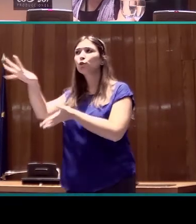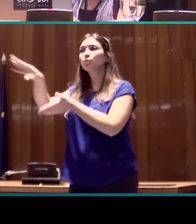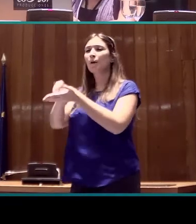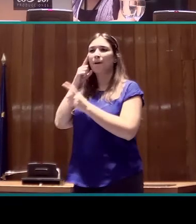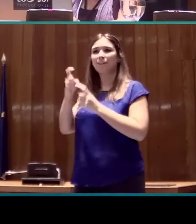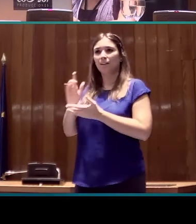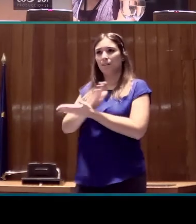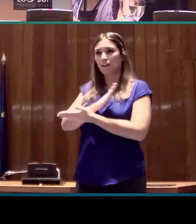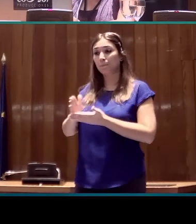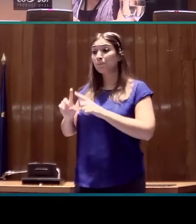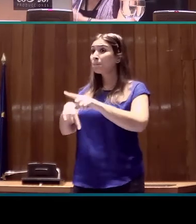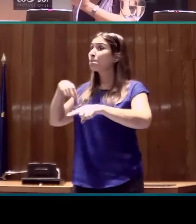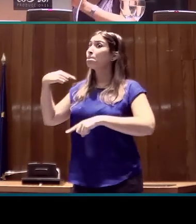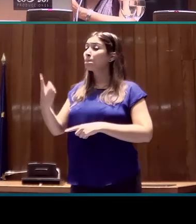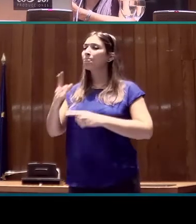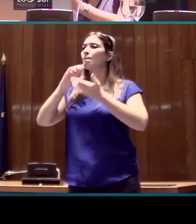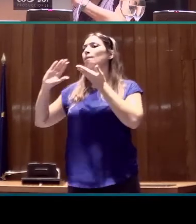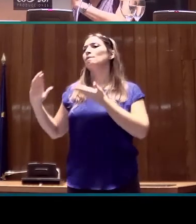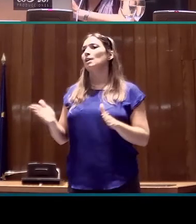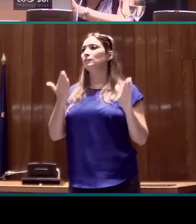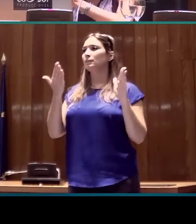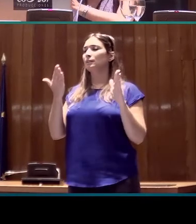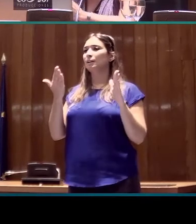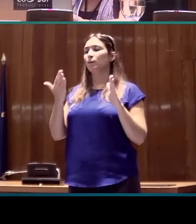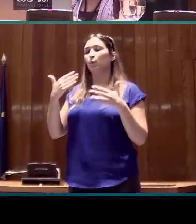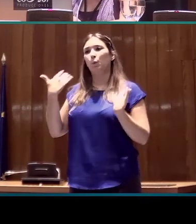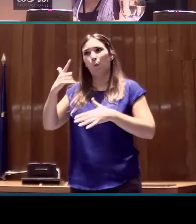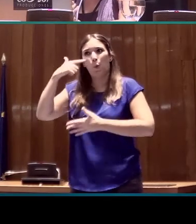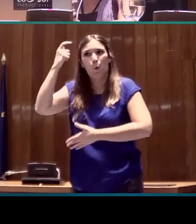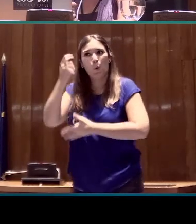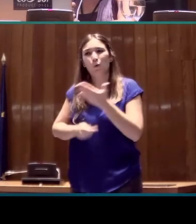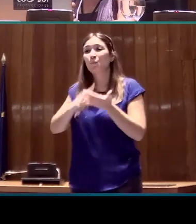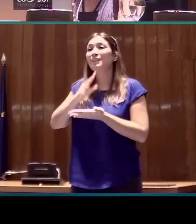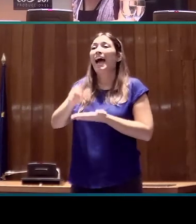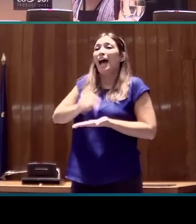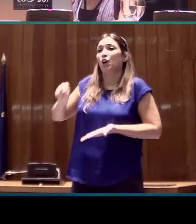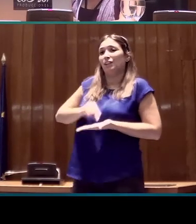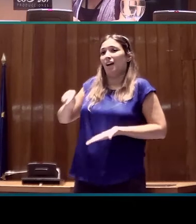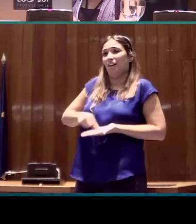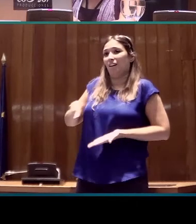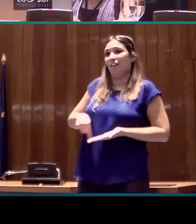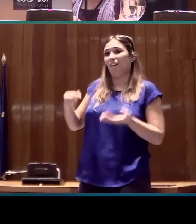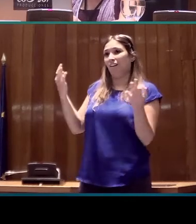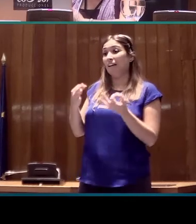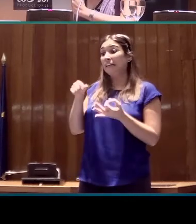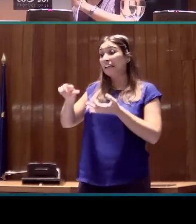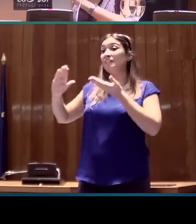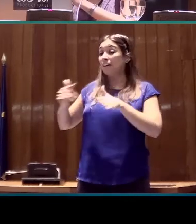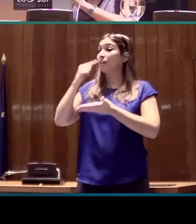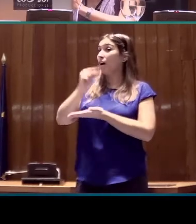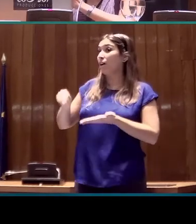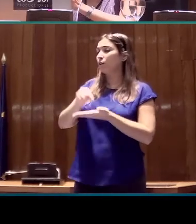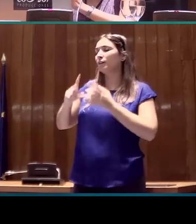Y finalmente pasaremos a la fase ardua de la notación. Aquí intentaremos